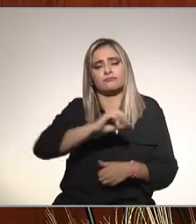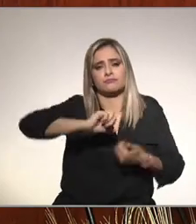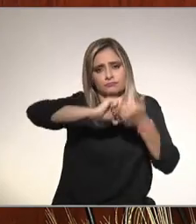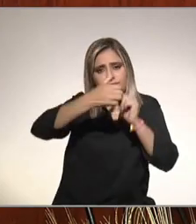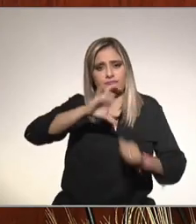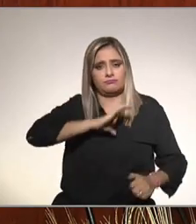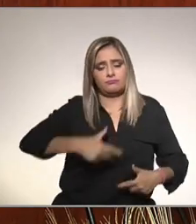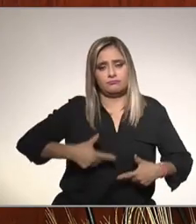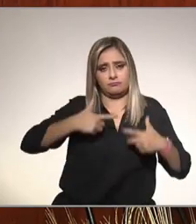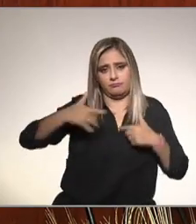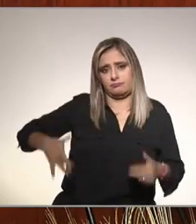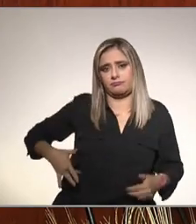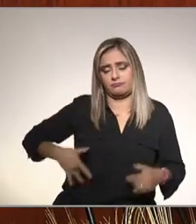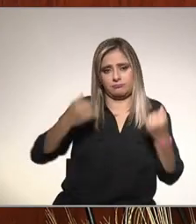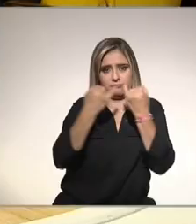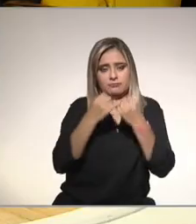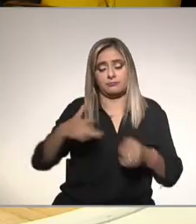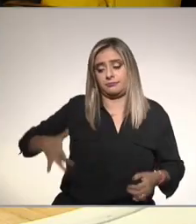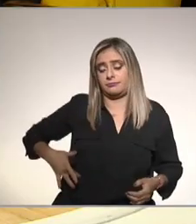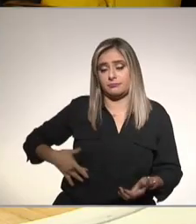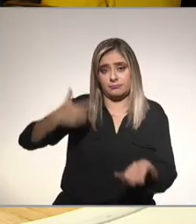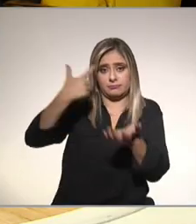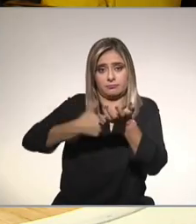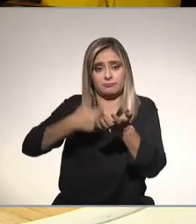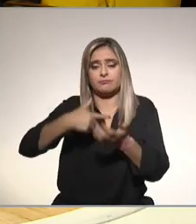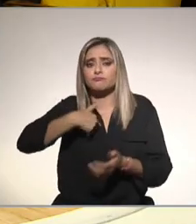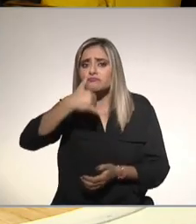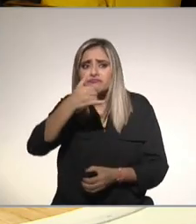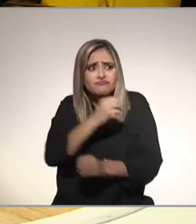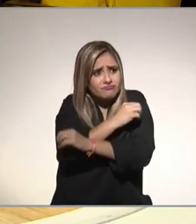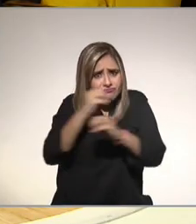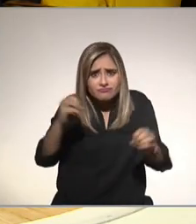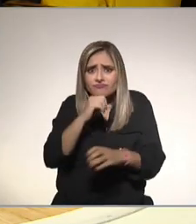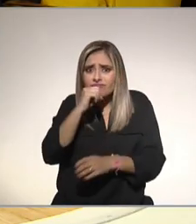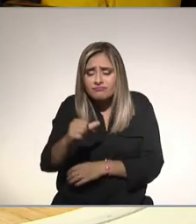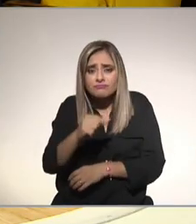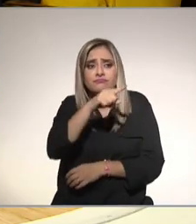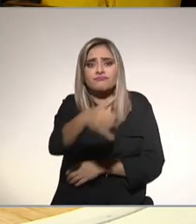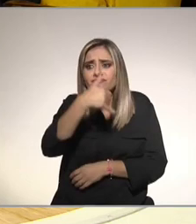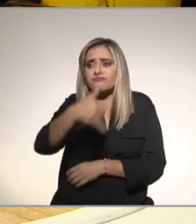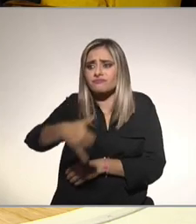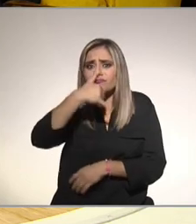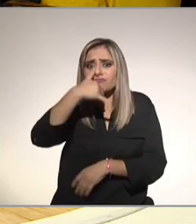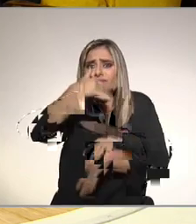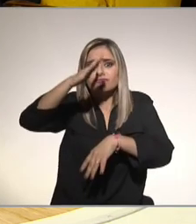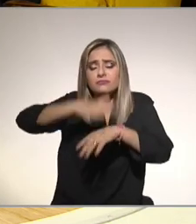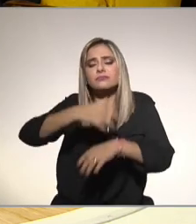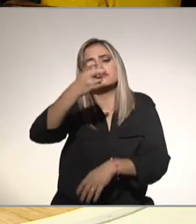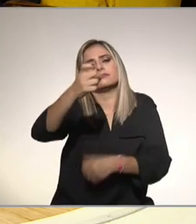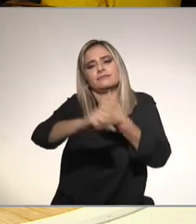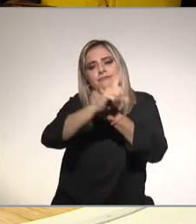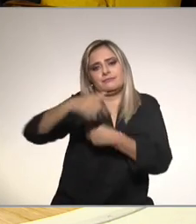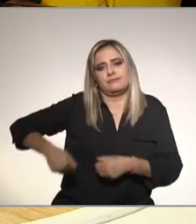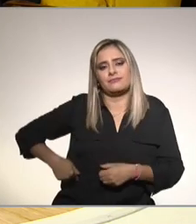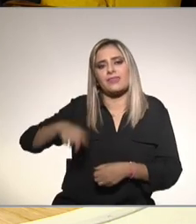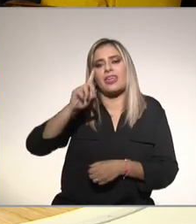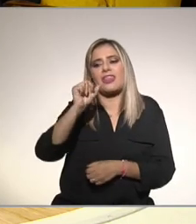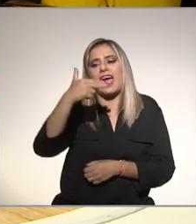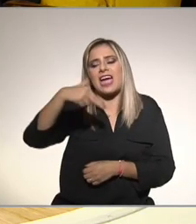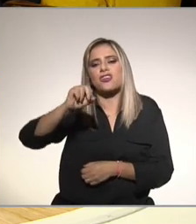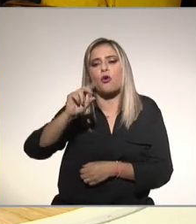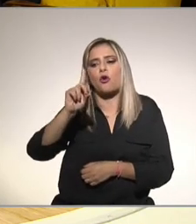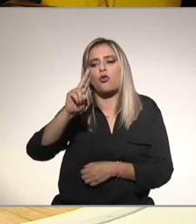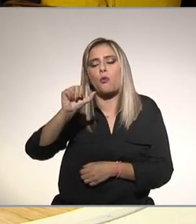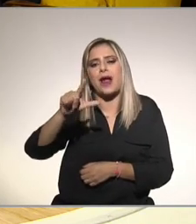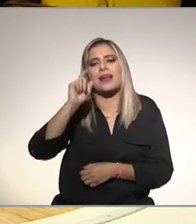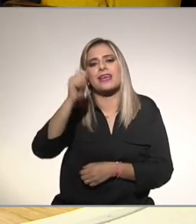complicaciones ahora si alguien tiene hígado graso sin alcohol y le echa alcohol pues nada más echarle más caldo a los frijoles se llama daño dual eso ya está